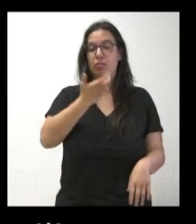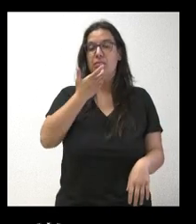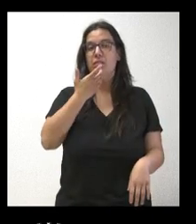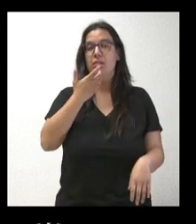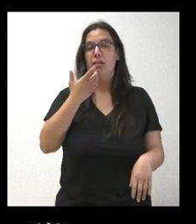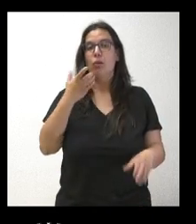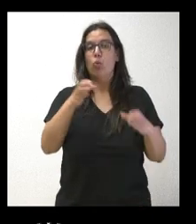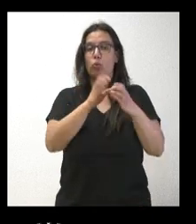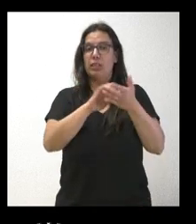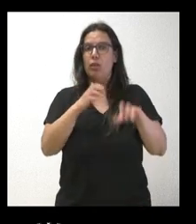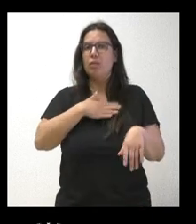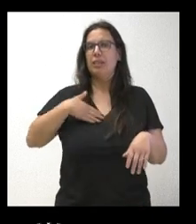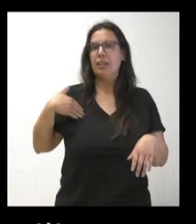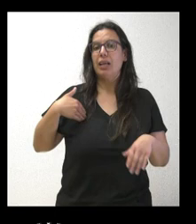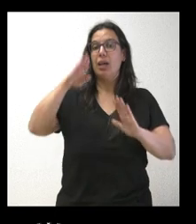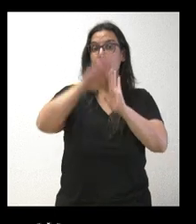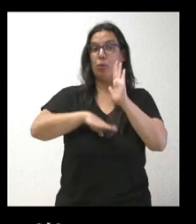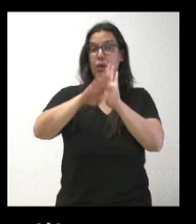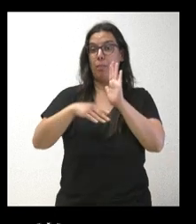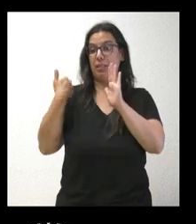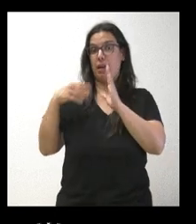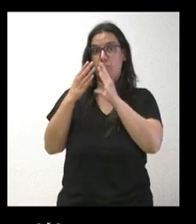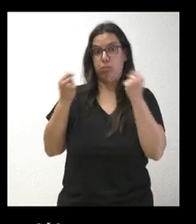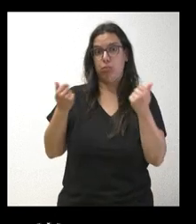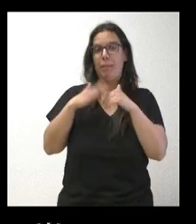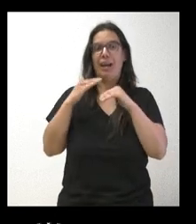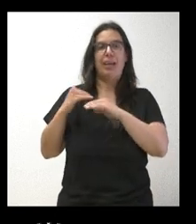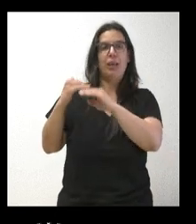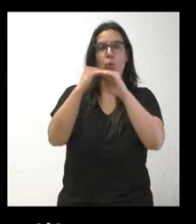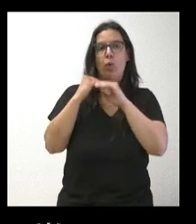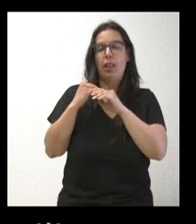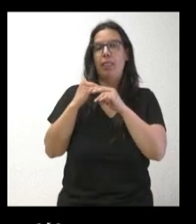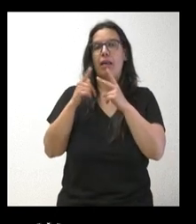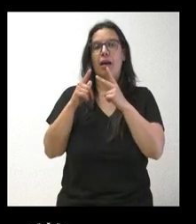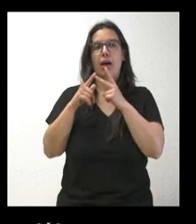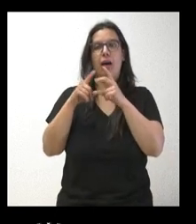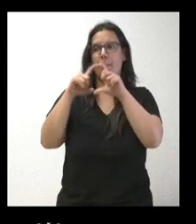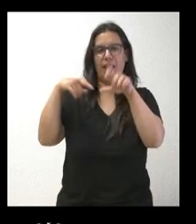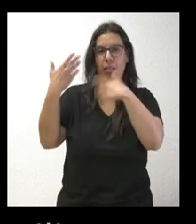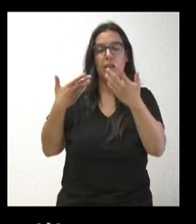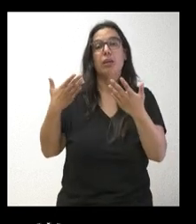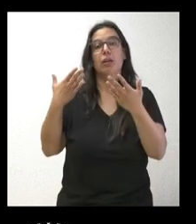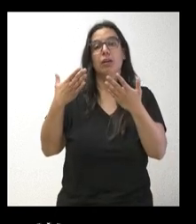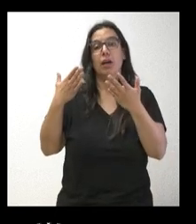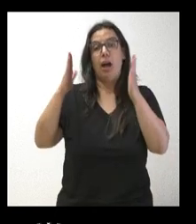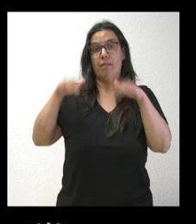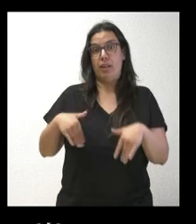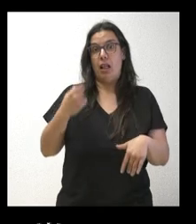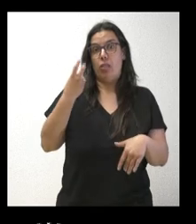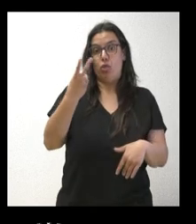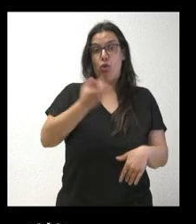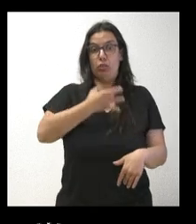mente recuperar en algún momento los programas que se han suprimido, pues para Igualdad, Revisión de Empresas y estas cosas, que han llevado a los dos sindicatos a